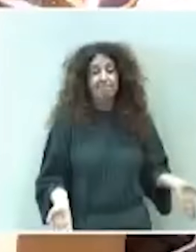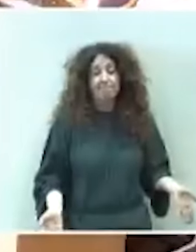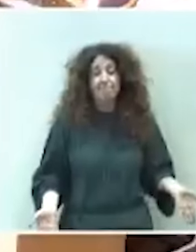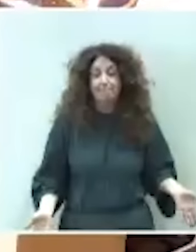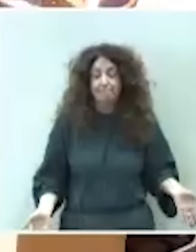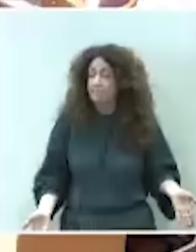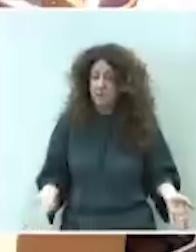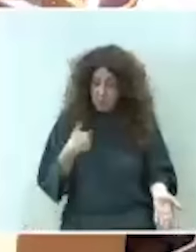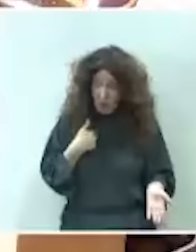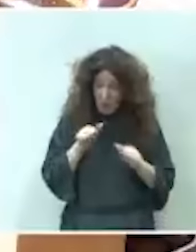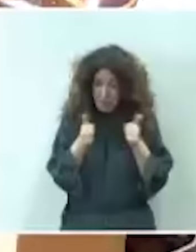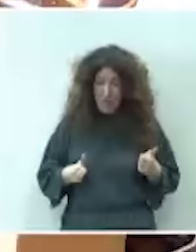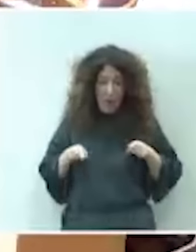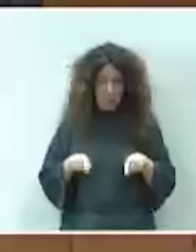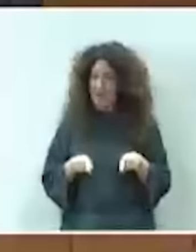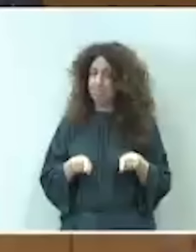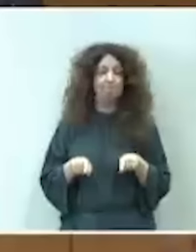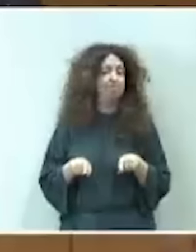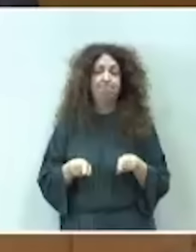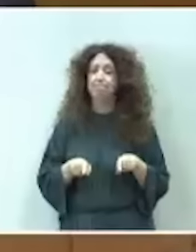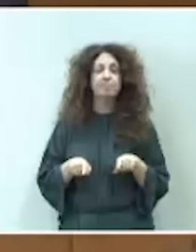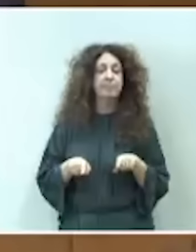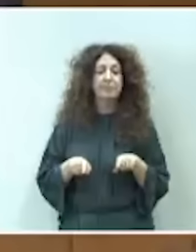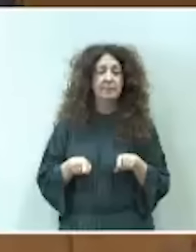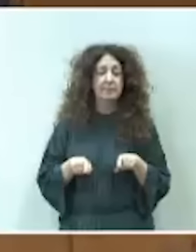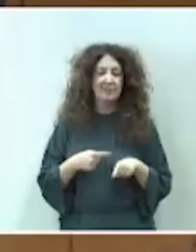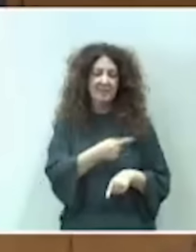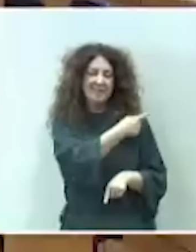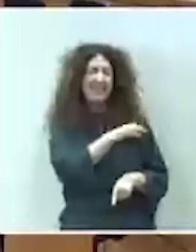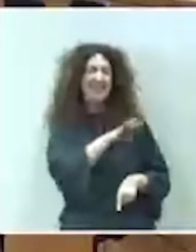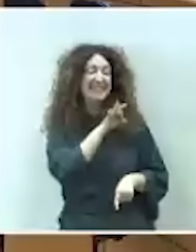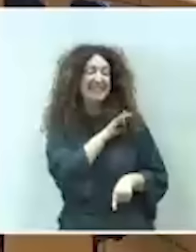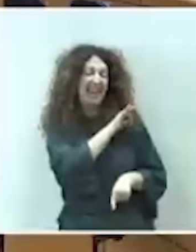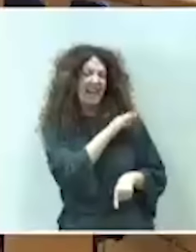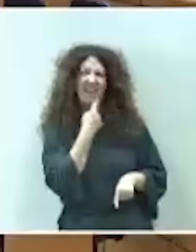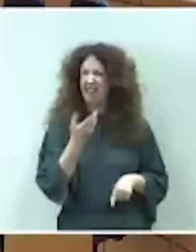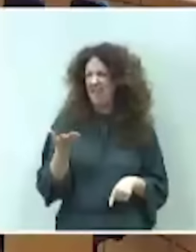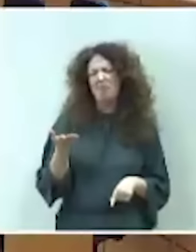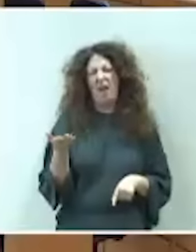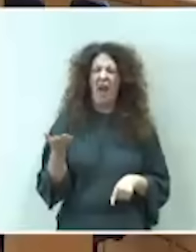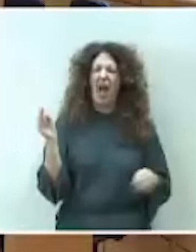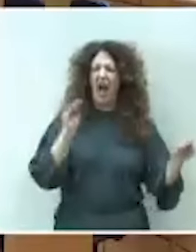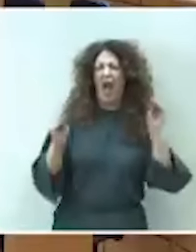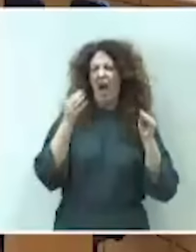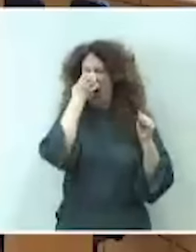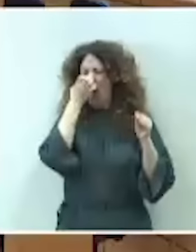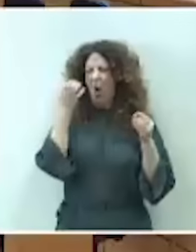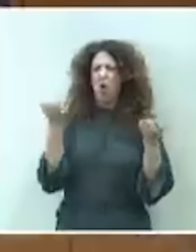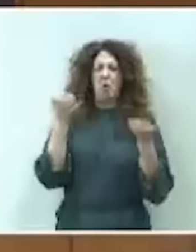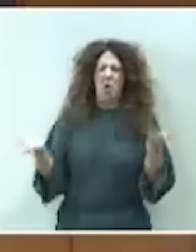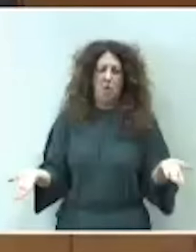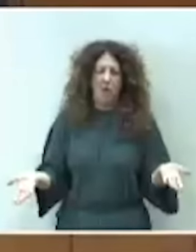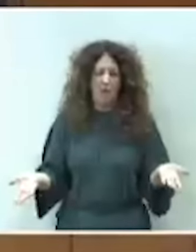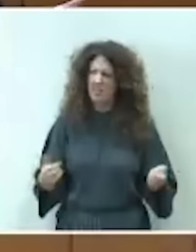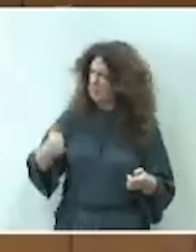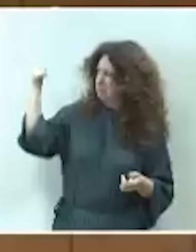Yo así… Es decir, esta senadora me acaba de decir que estoy hablando de numerito. Por